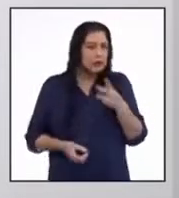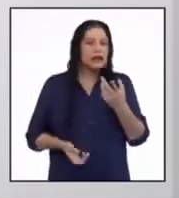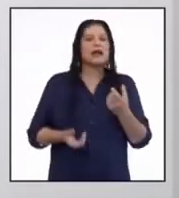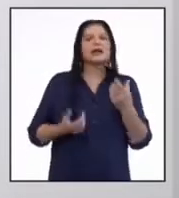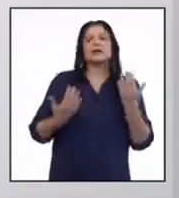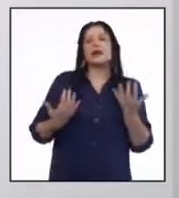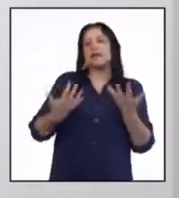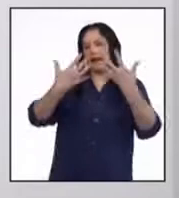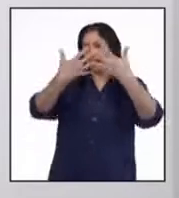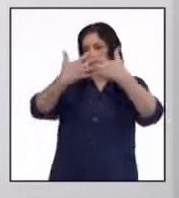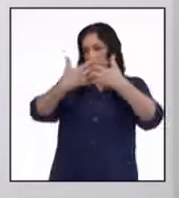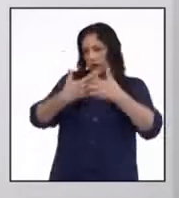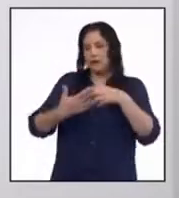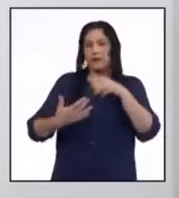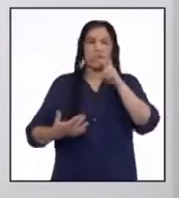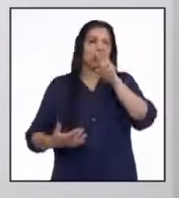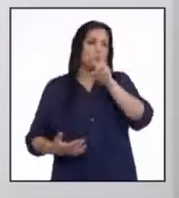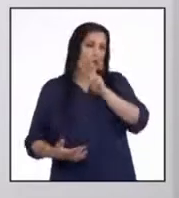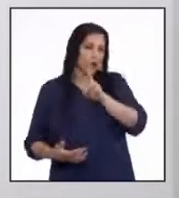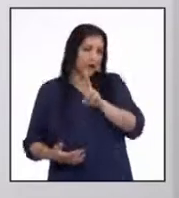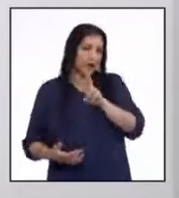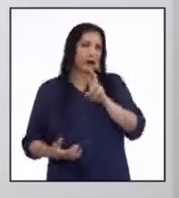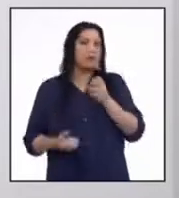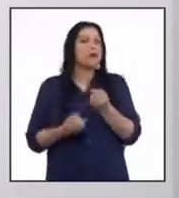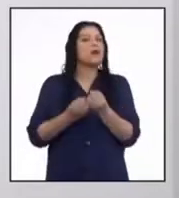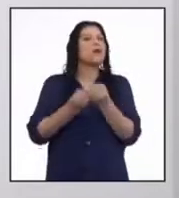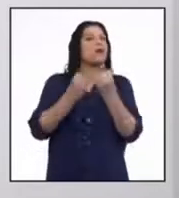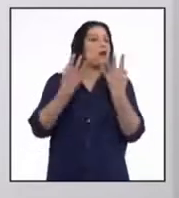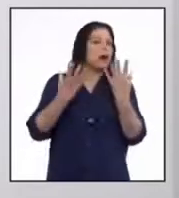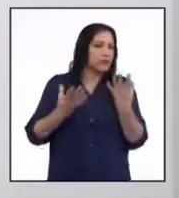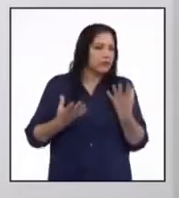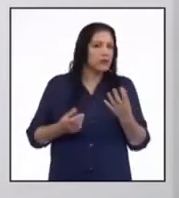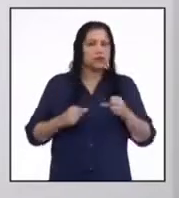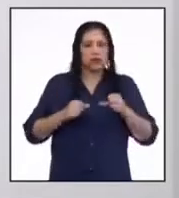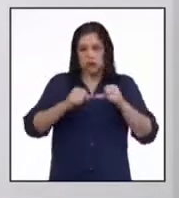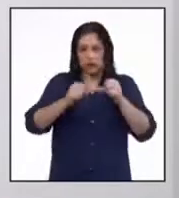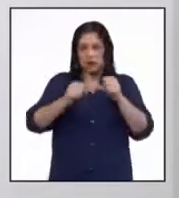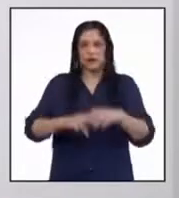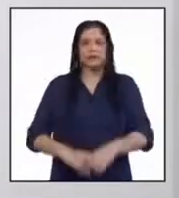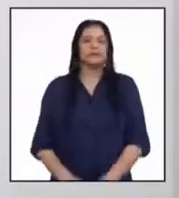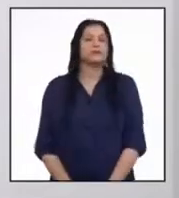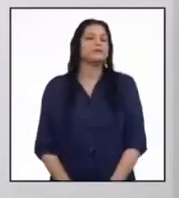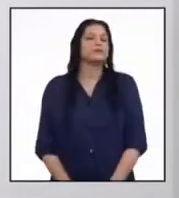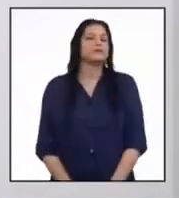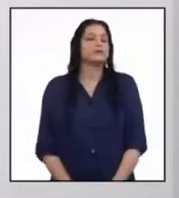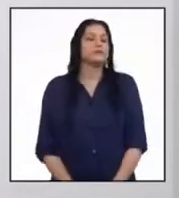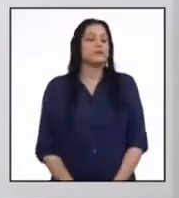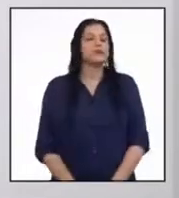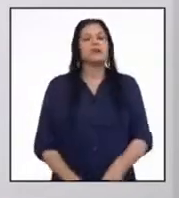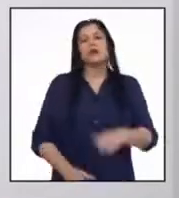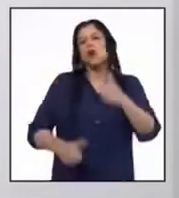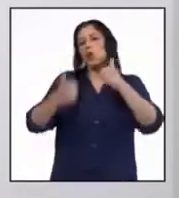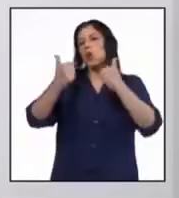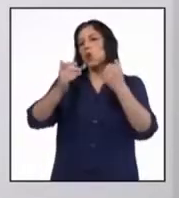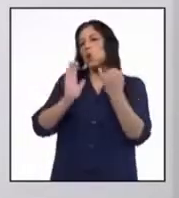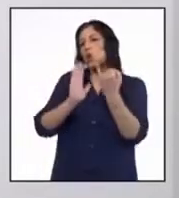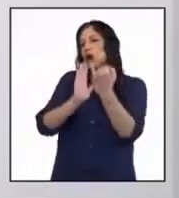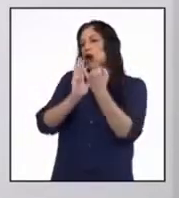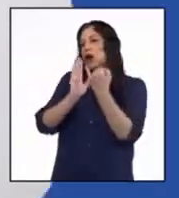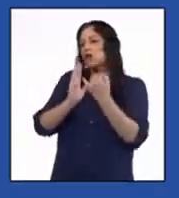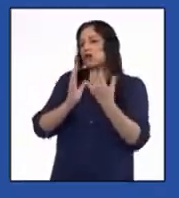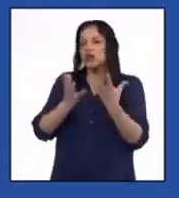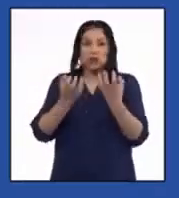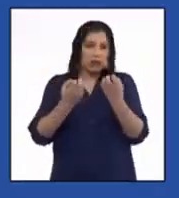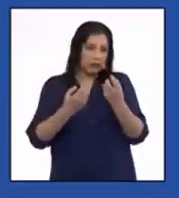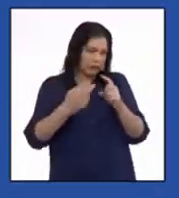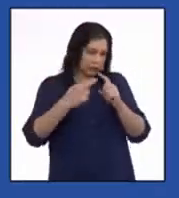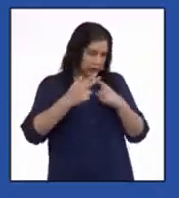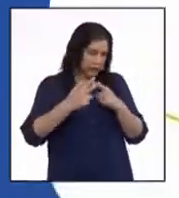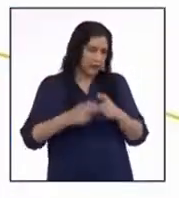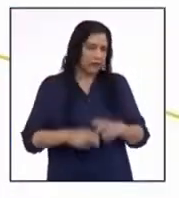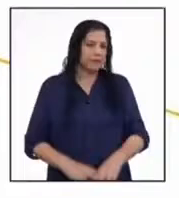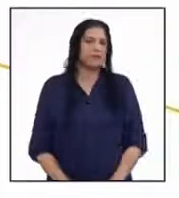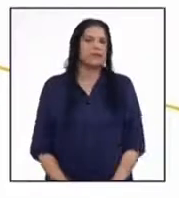estar relacionada con variables cuantitativas continuas. ¿Con cuál gráfico quisieran empezar?